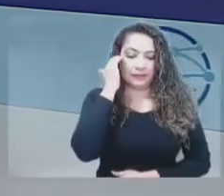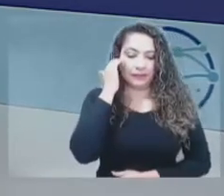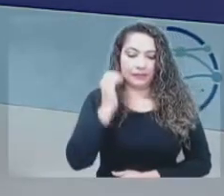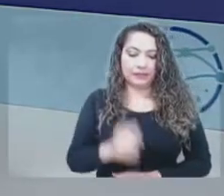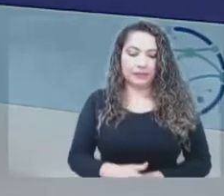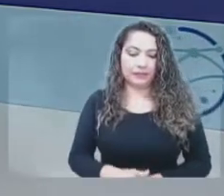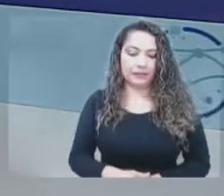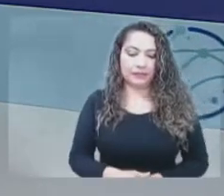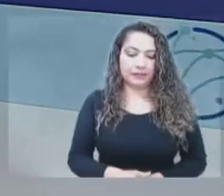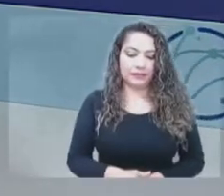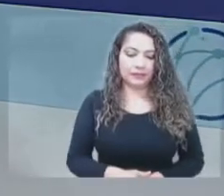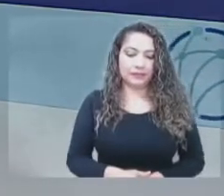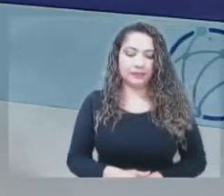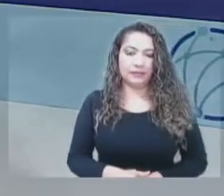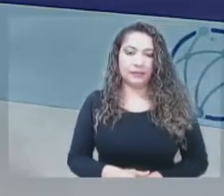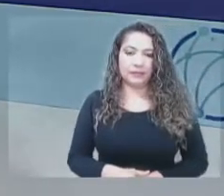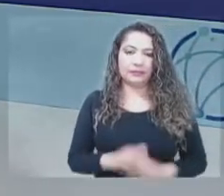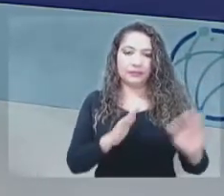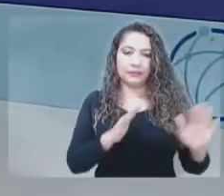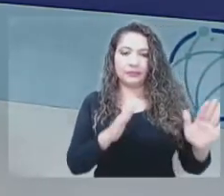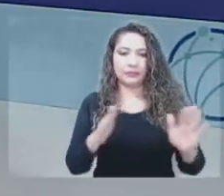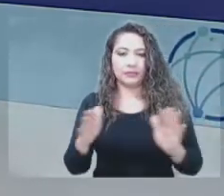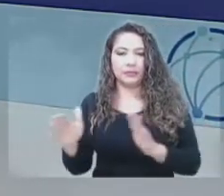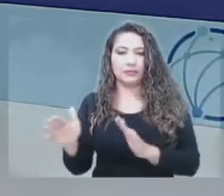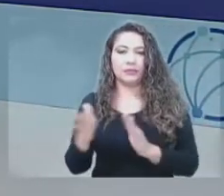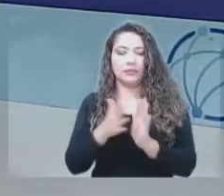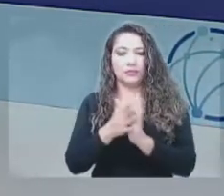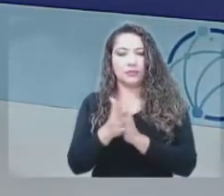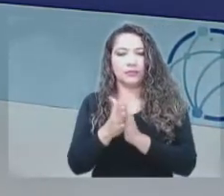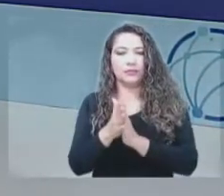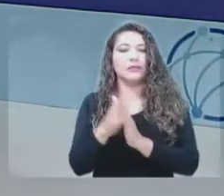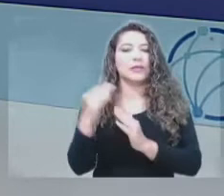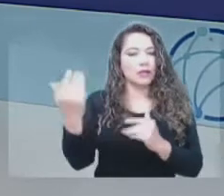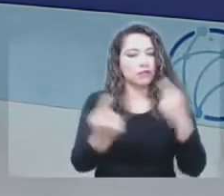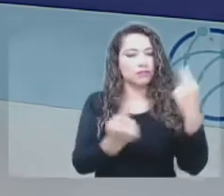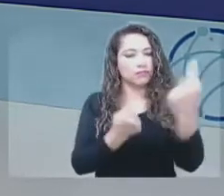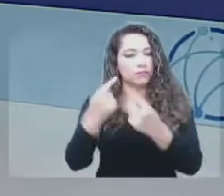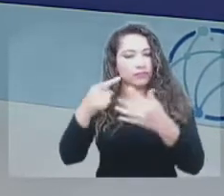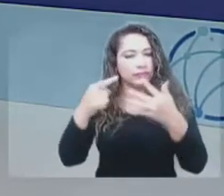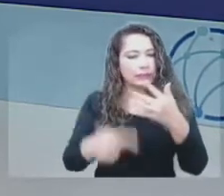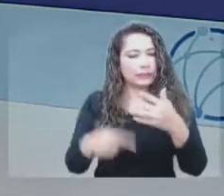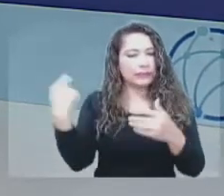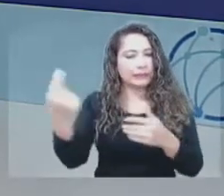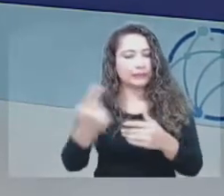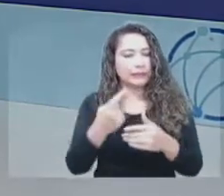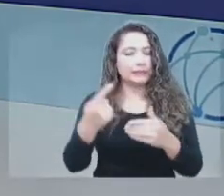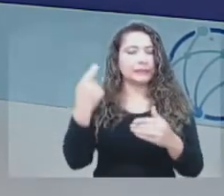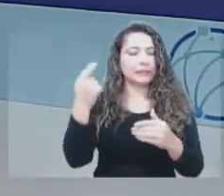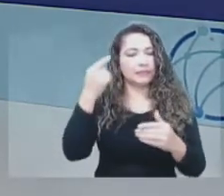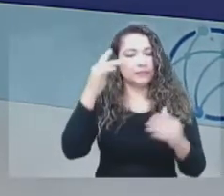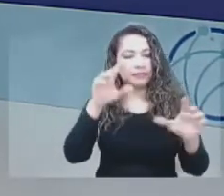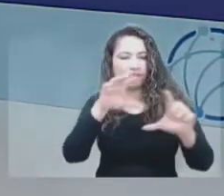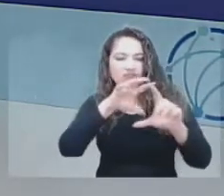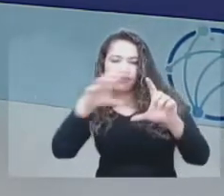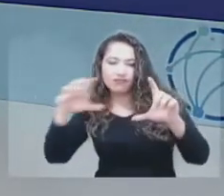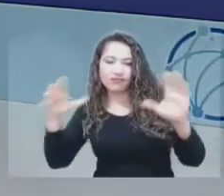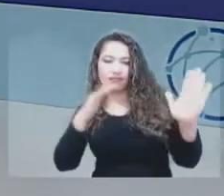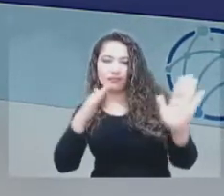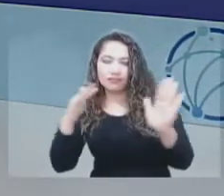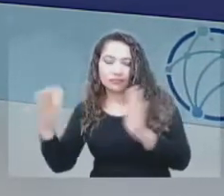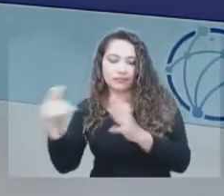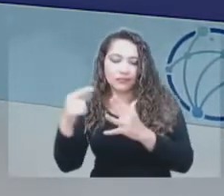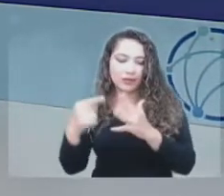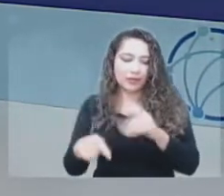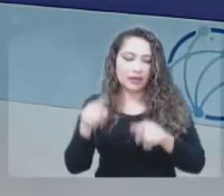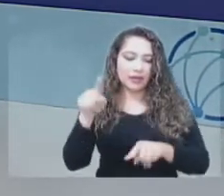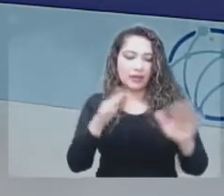continuando con el tema de valoración de espectro para contraprestaciones, se trabajó también para